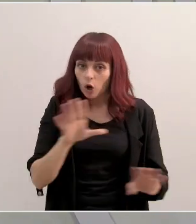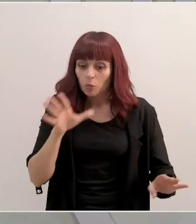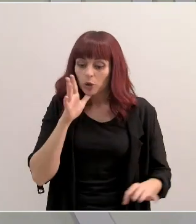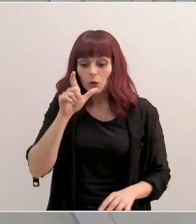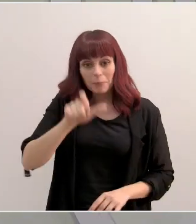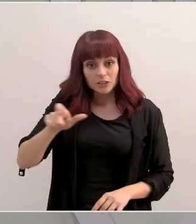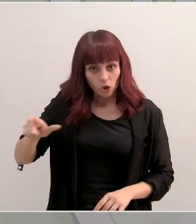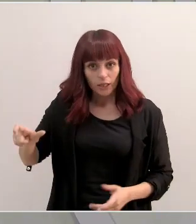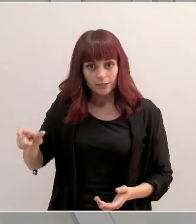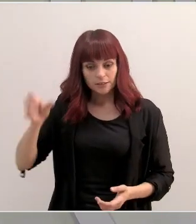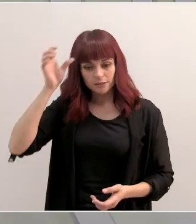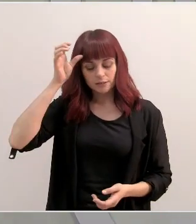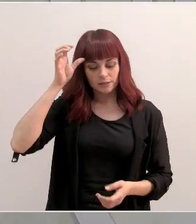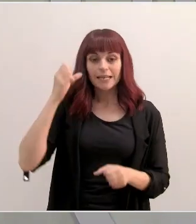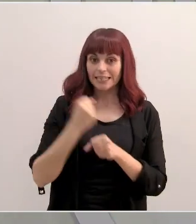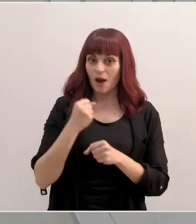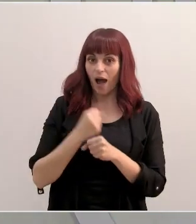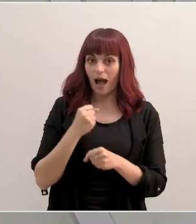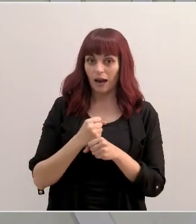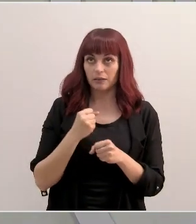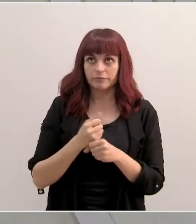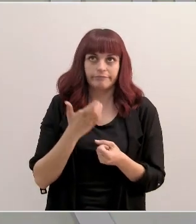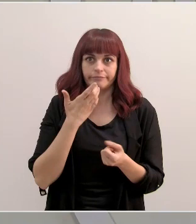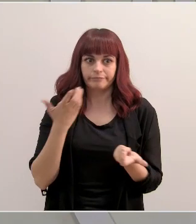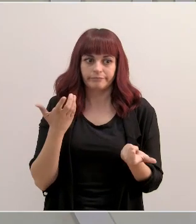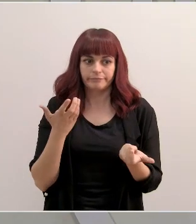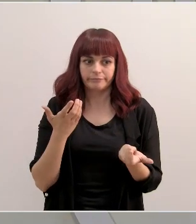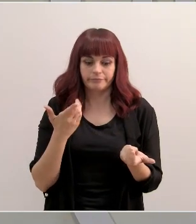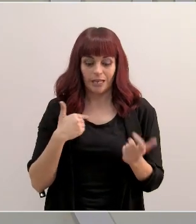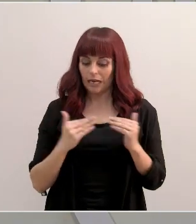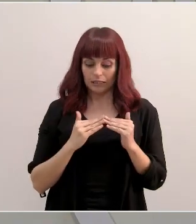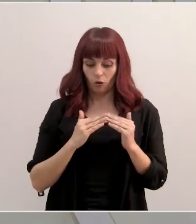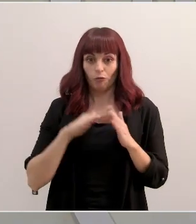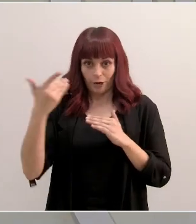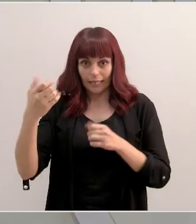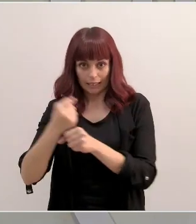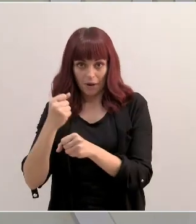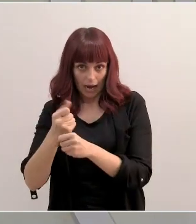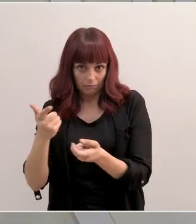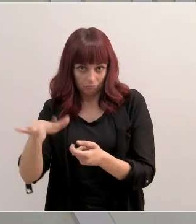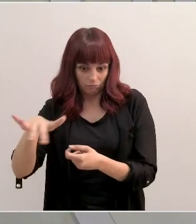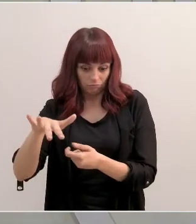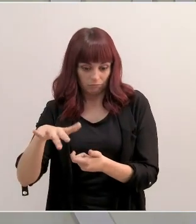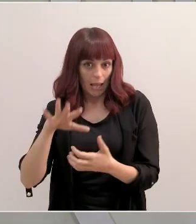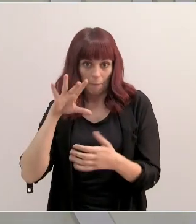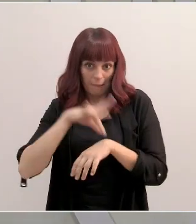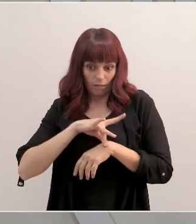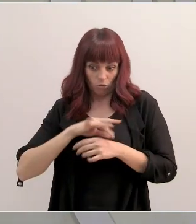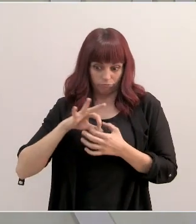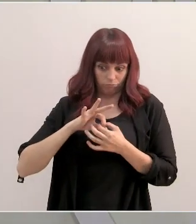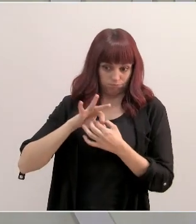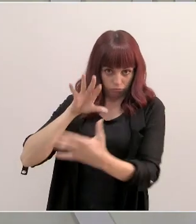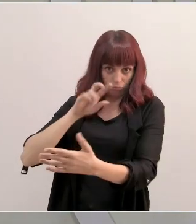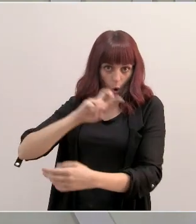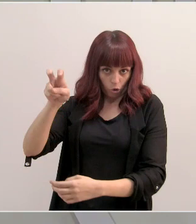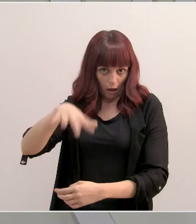personas que no trabajan, es decir, que trabajan, muchos de ellos, fuera de lo que es su domicilio y, por tanto, su zona básica de salud, hacer vacunaciones